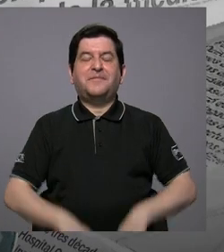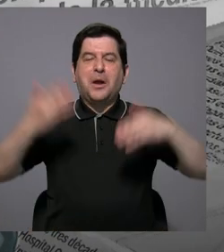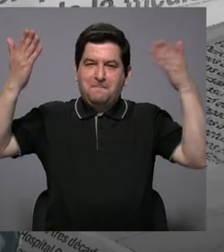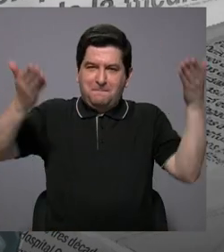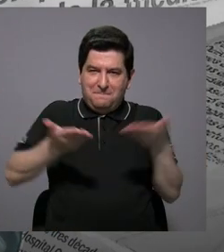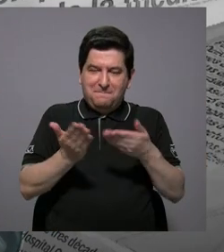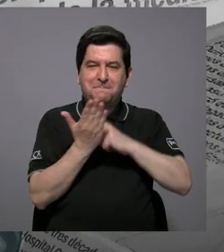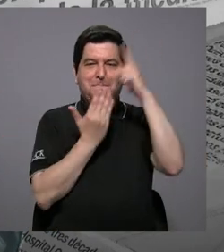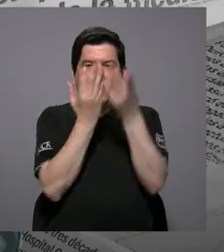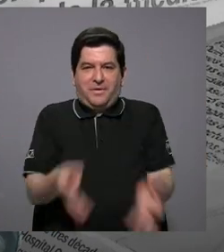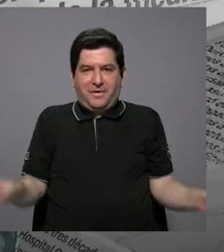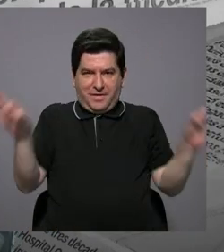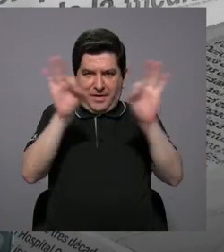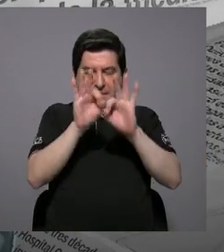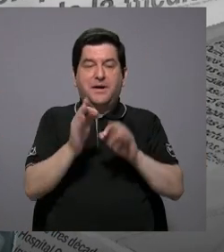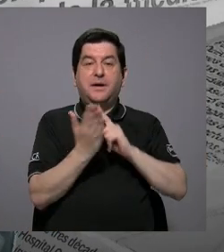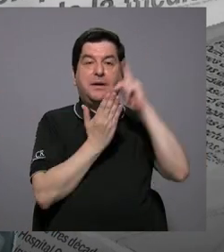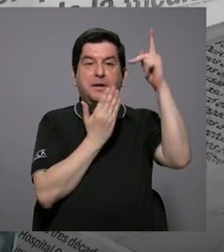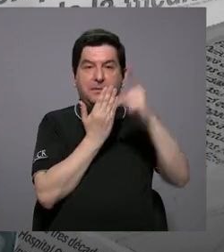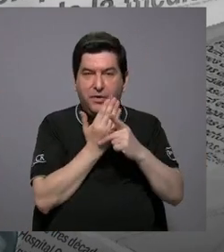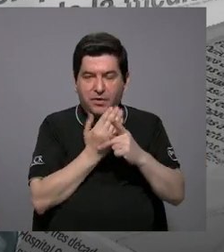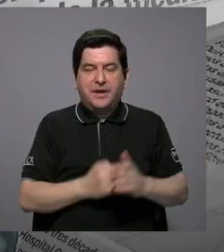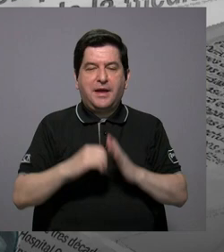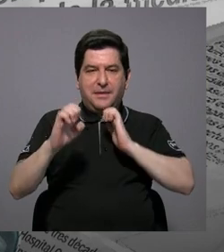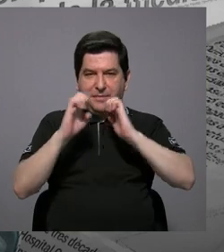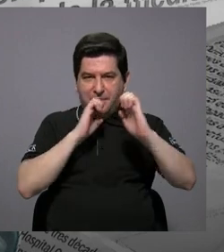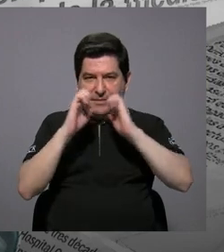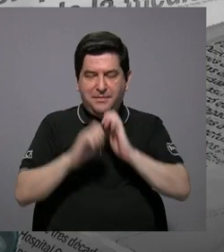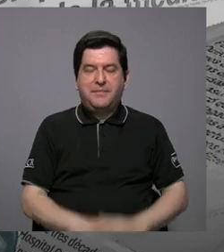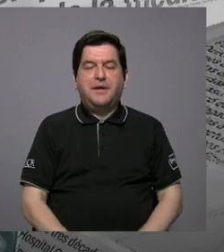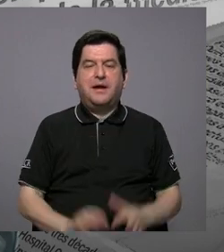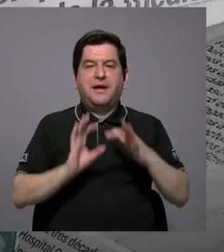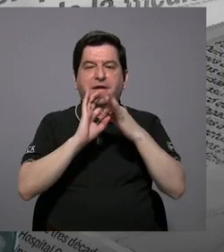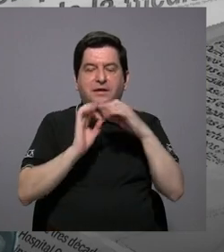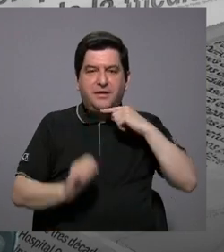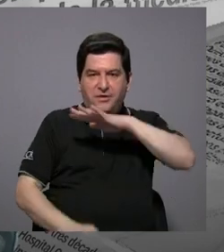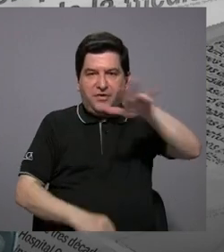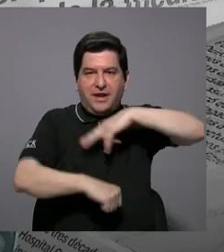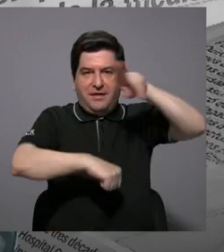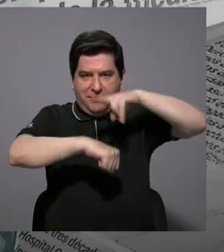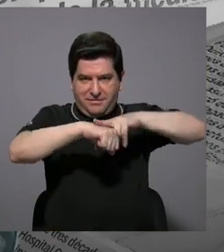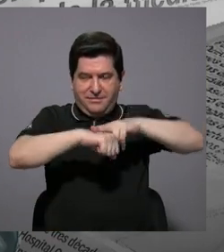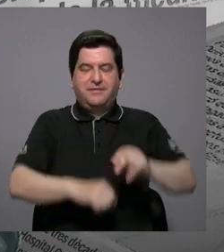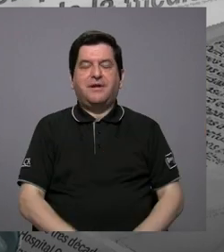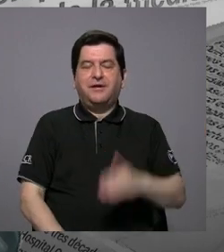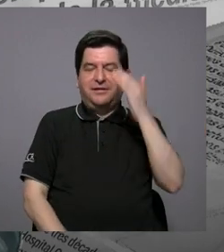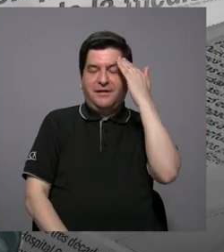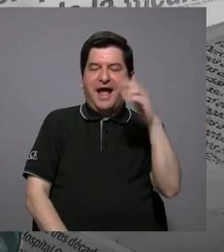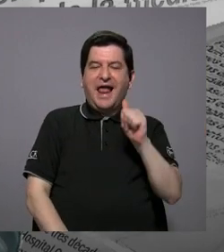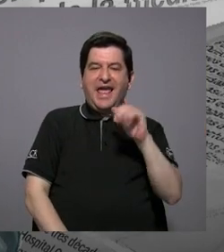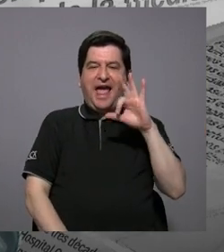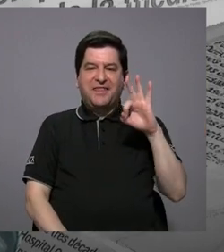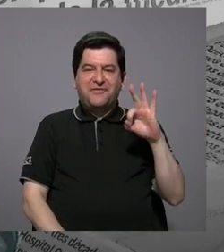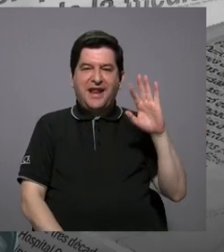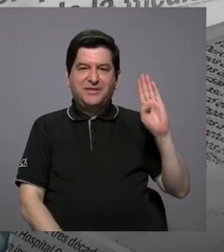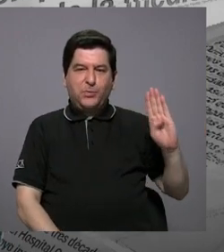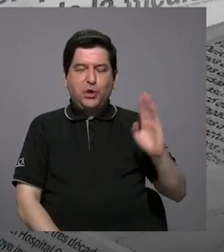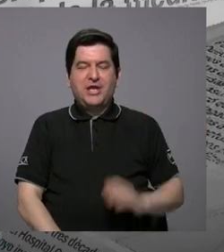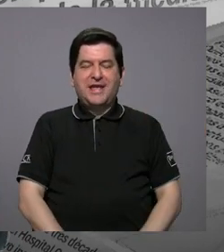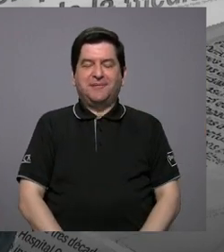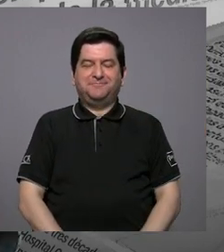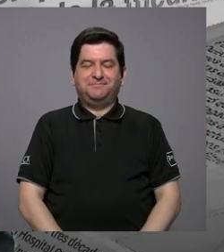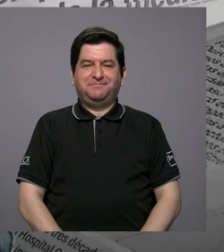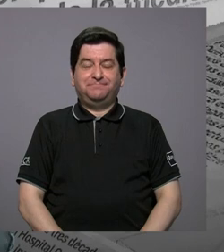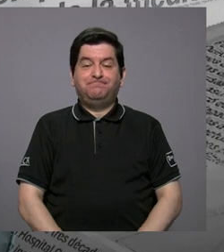Bienvenidos a Lo que importa, un programa de entrevistas sobre la realidad nacional. Les saluda Alejandra Fernández Bonilla.